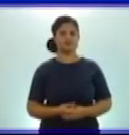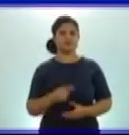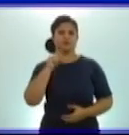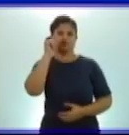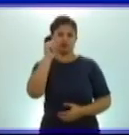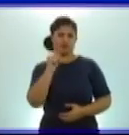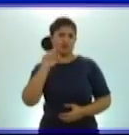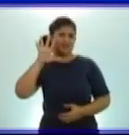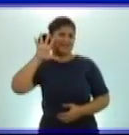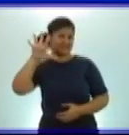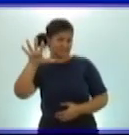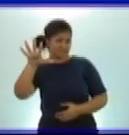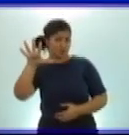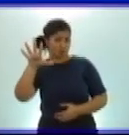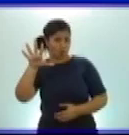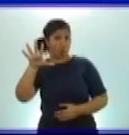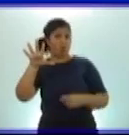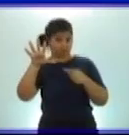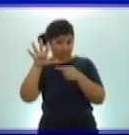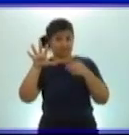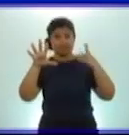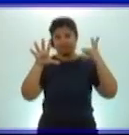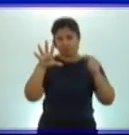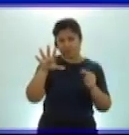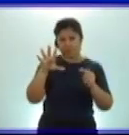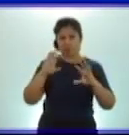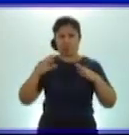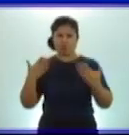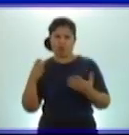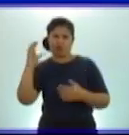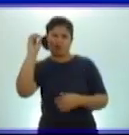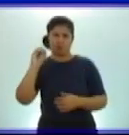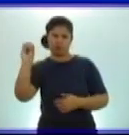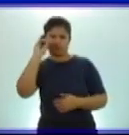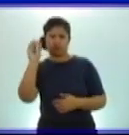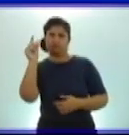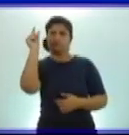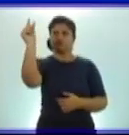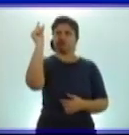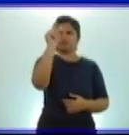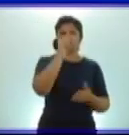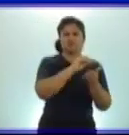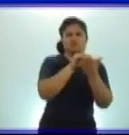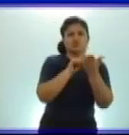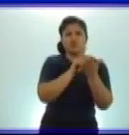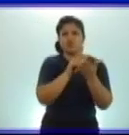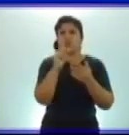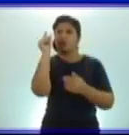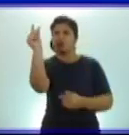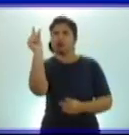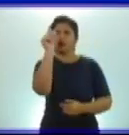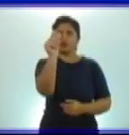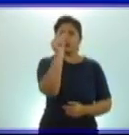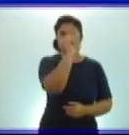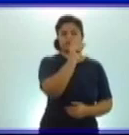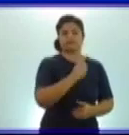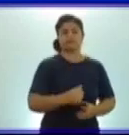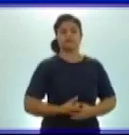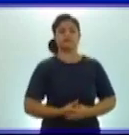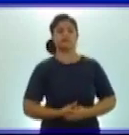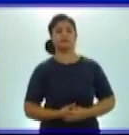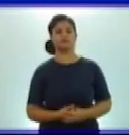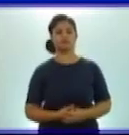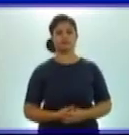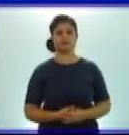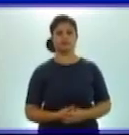este mismo ejercicio? En este mismo número, disculpen. Repito, ¿qué lugar ocupa?